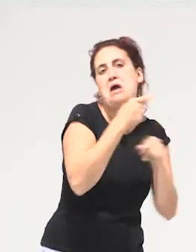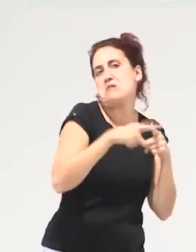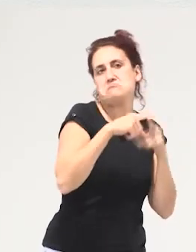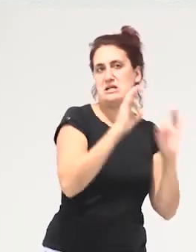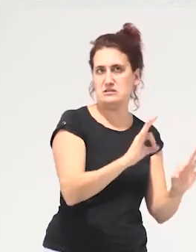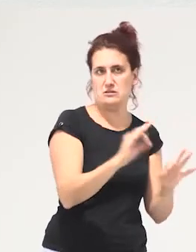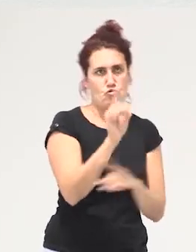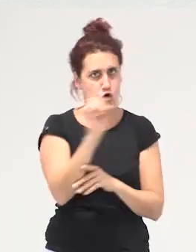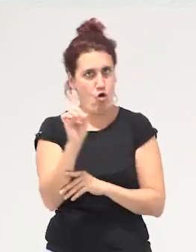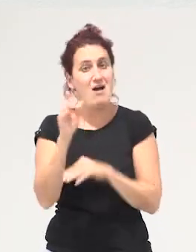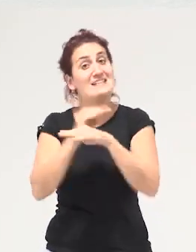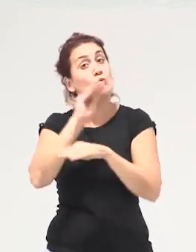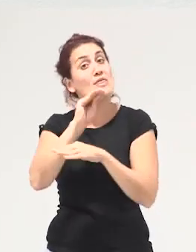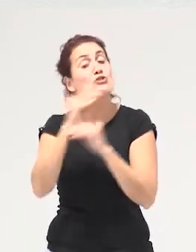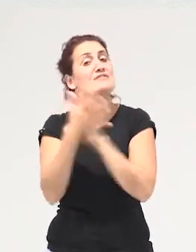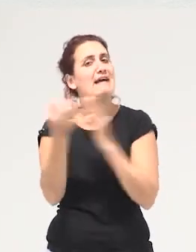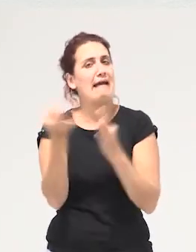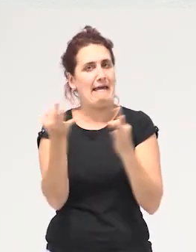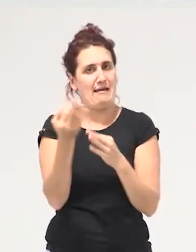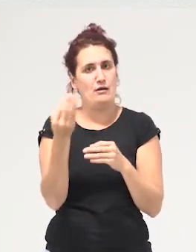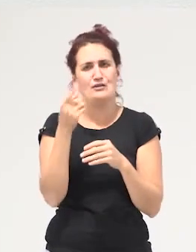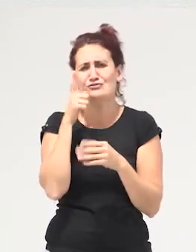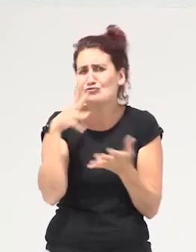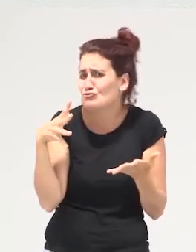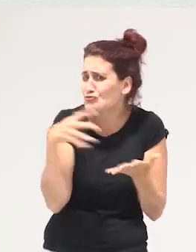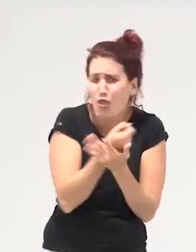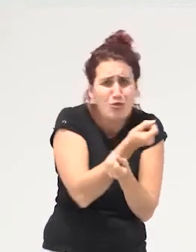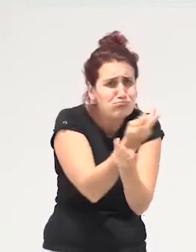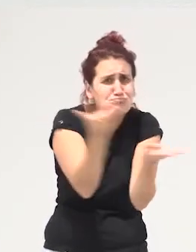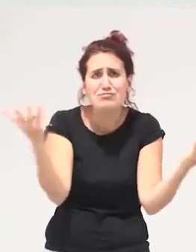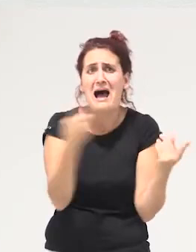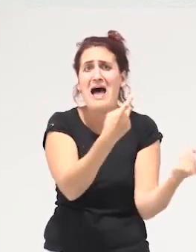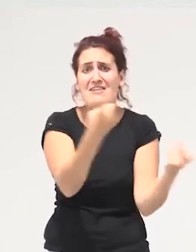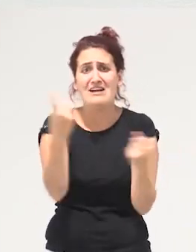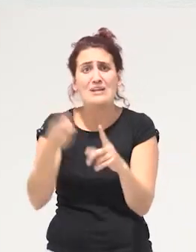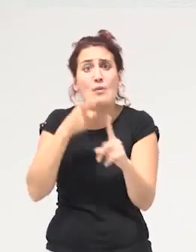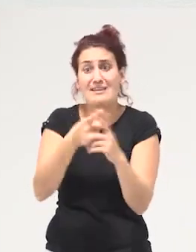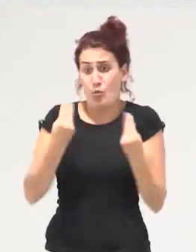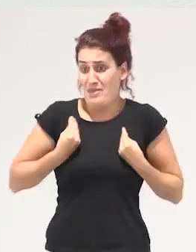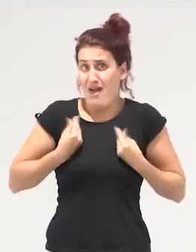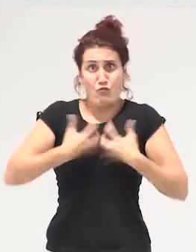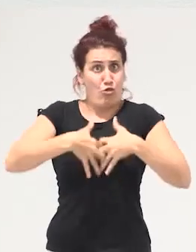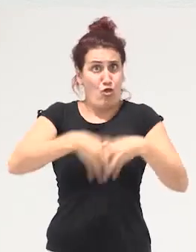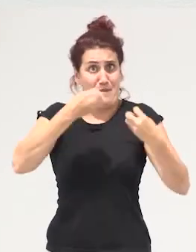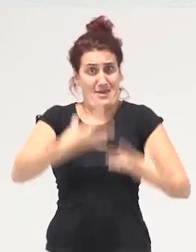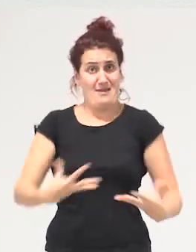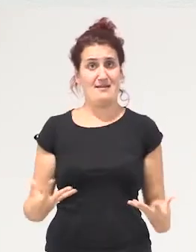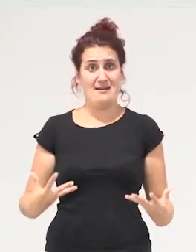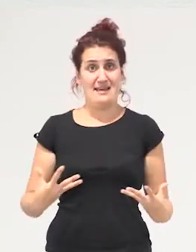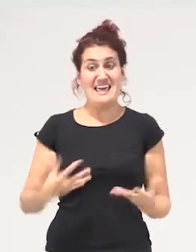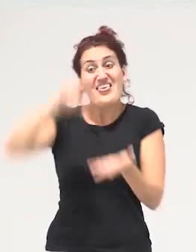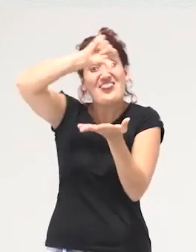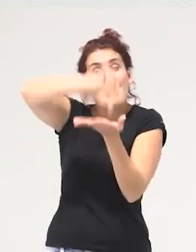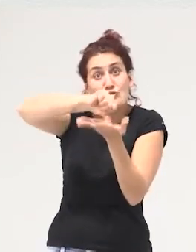cuando hablamos de cuidados estamos hablando de todo lo demás necesario para que la vida funcione y que no está en